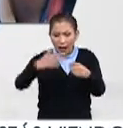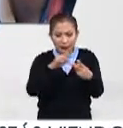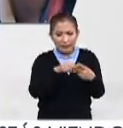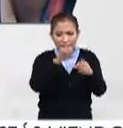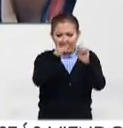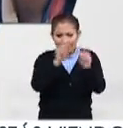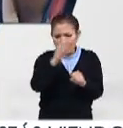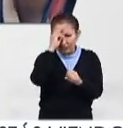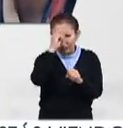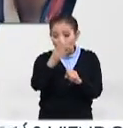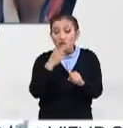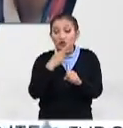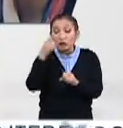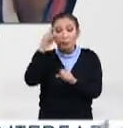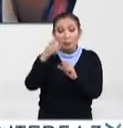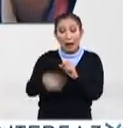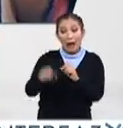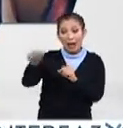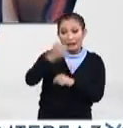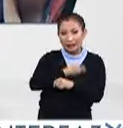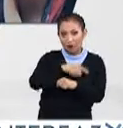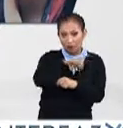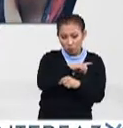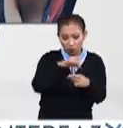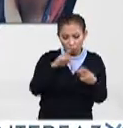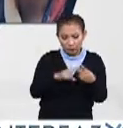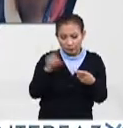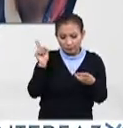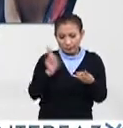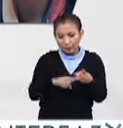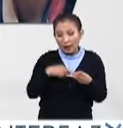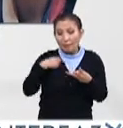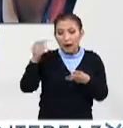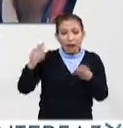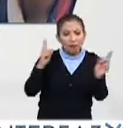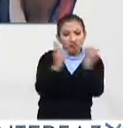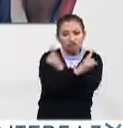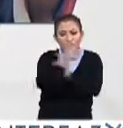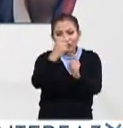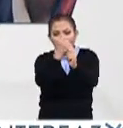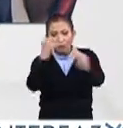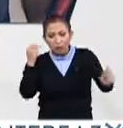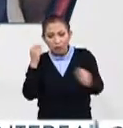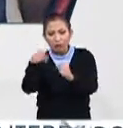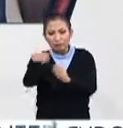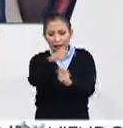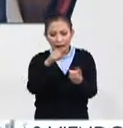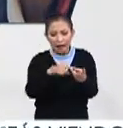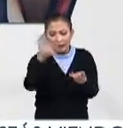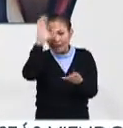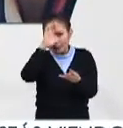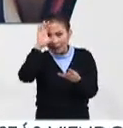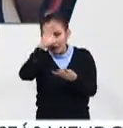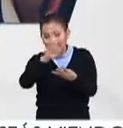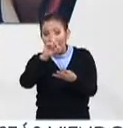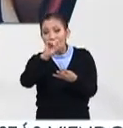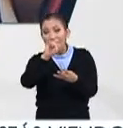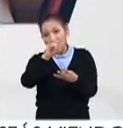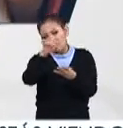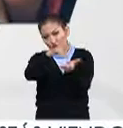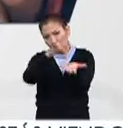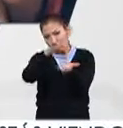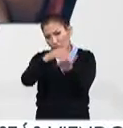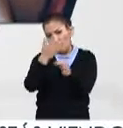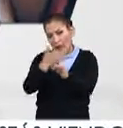inteligentes aplicados, por ejemplo, a la salud, a la movilidad, al transporte, la ciencia de datos, que está